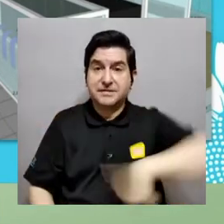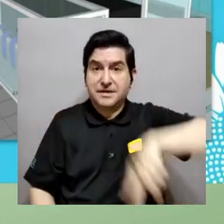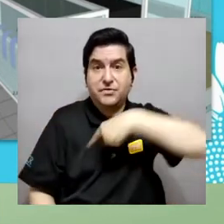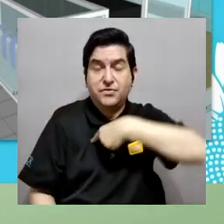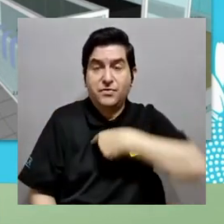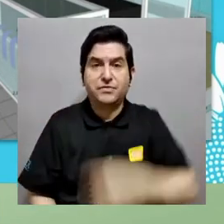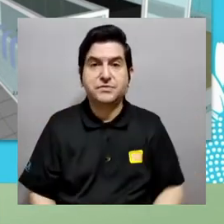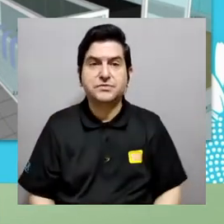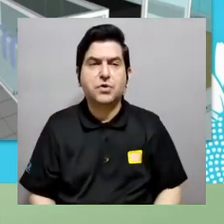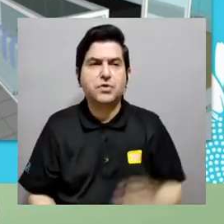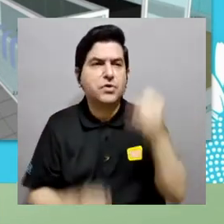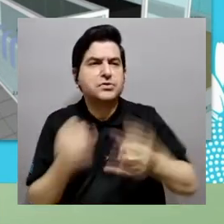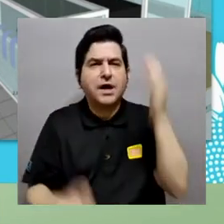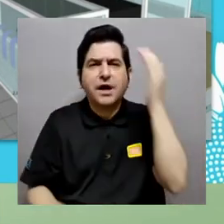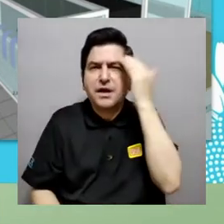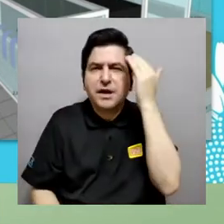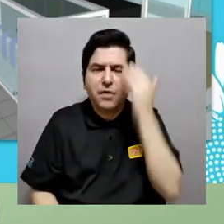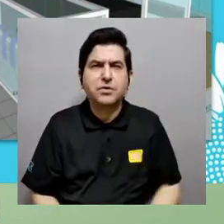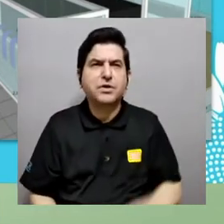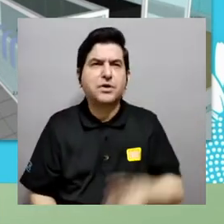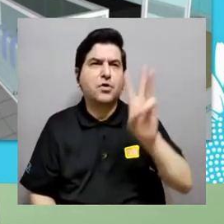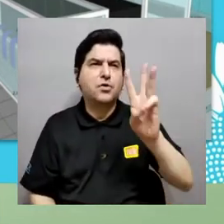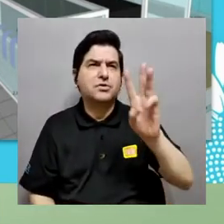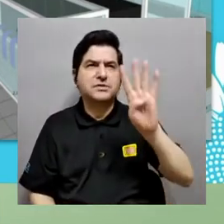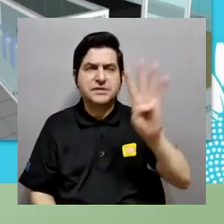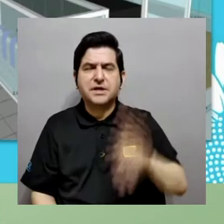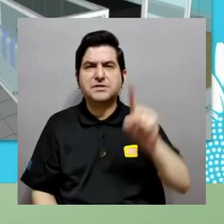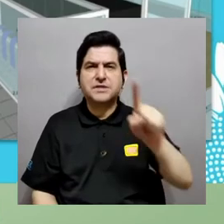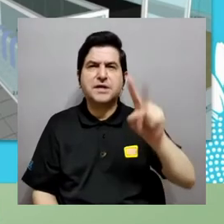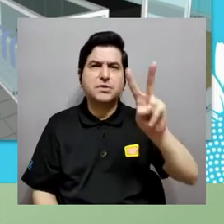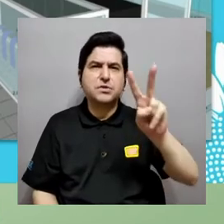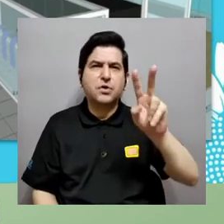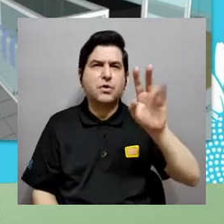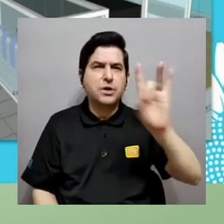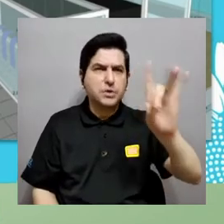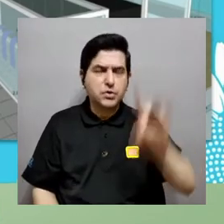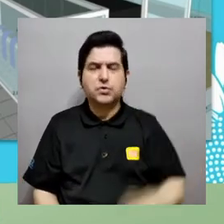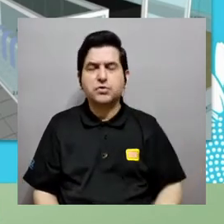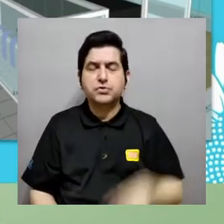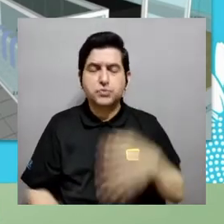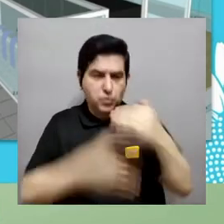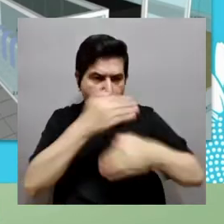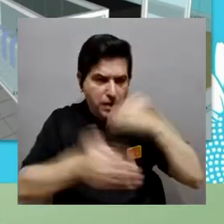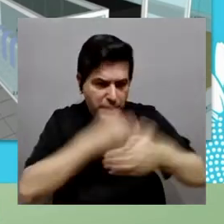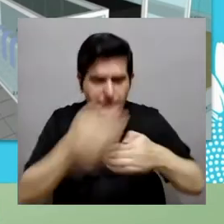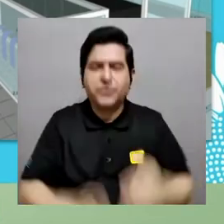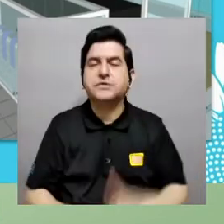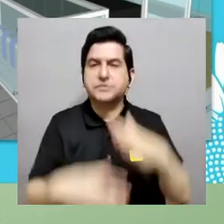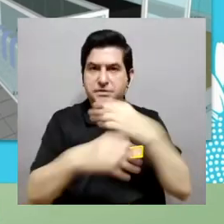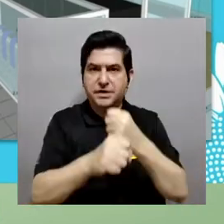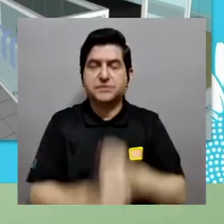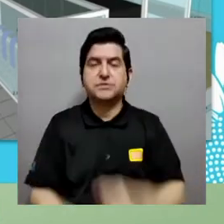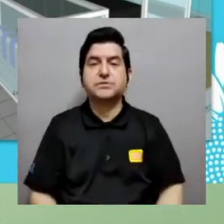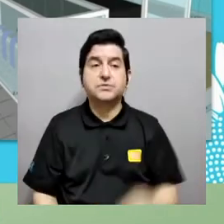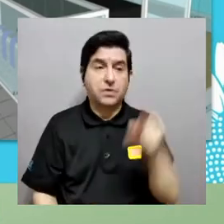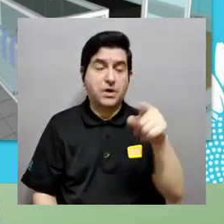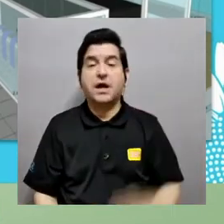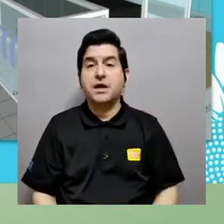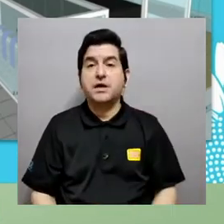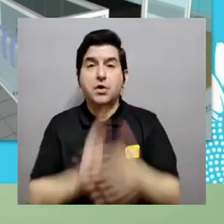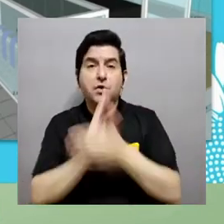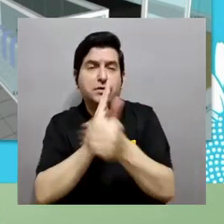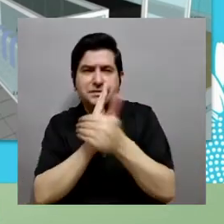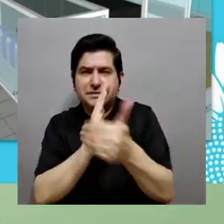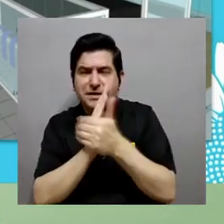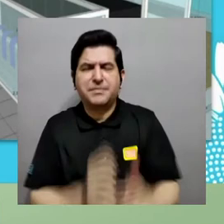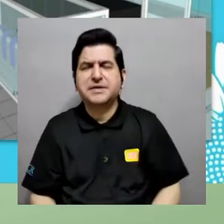más memoria, más cores, en realidad ya, bueno, vamos hasta, bueno, lo último que yo conozco es como 64 cores, 128 cores por